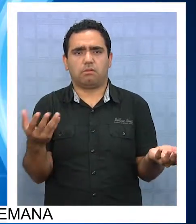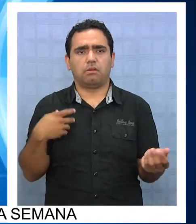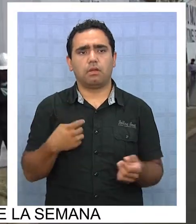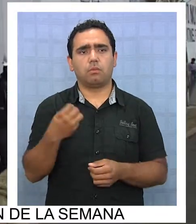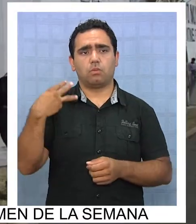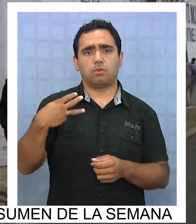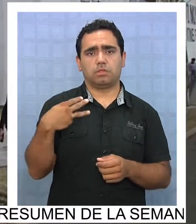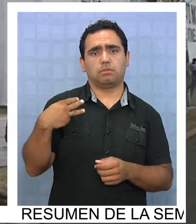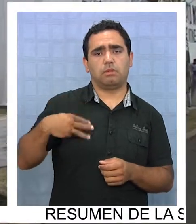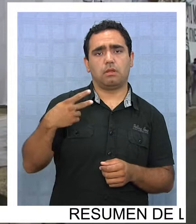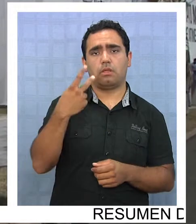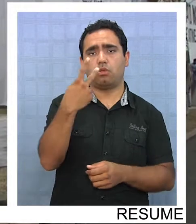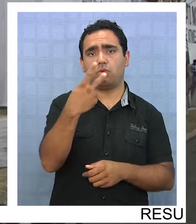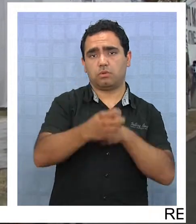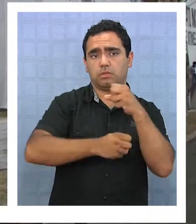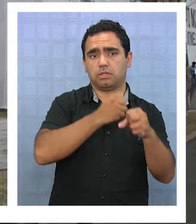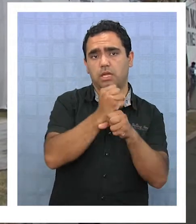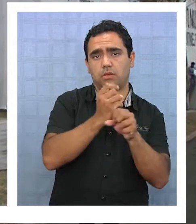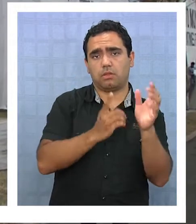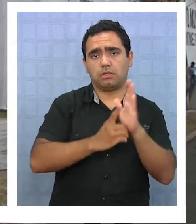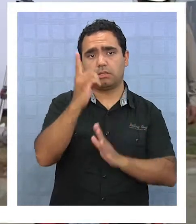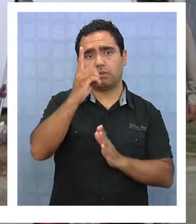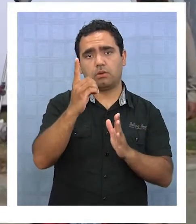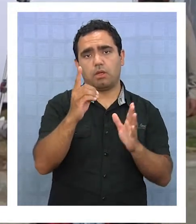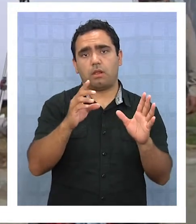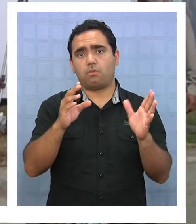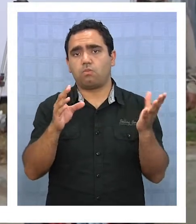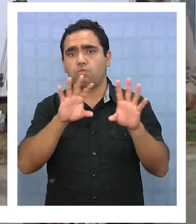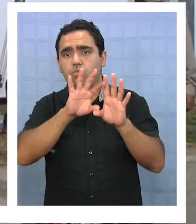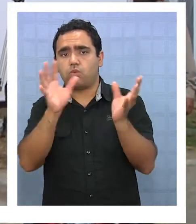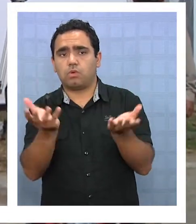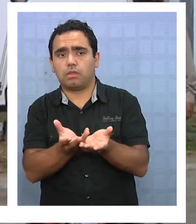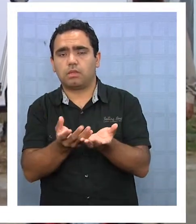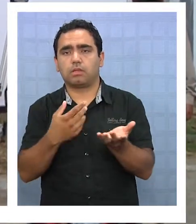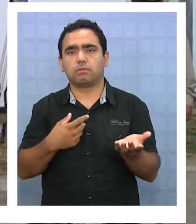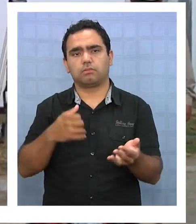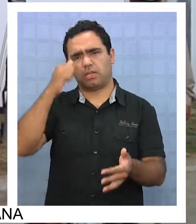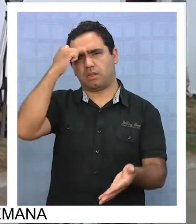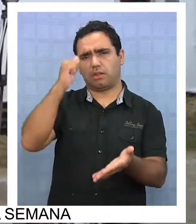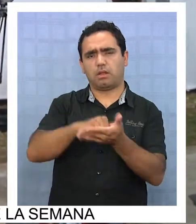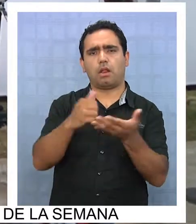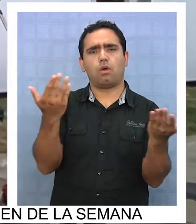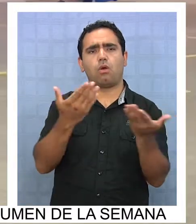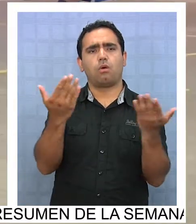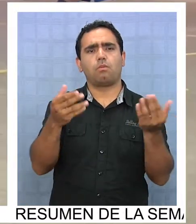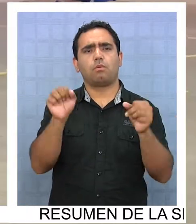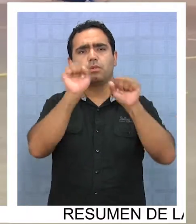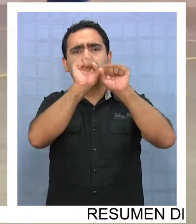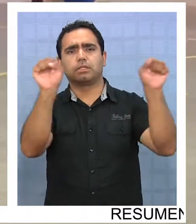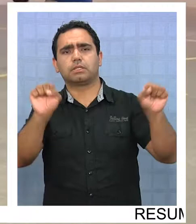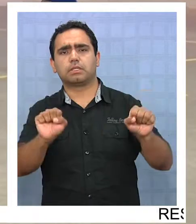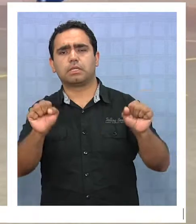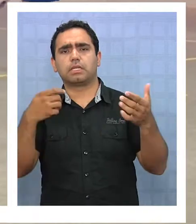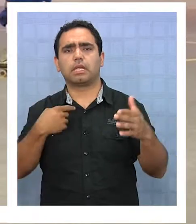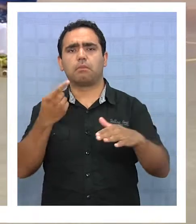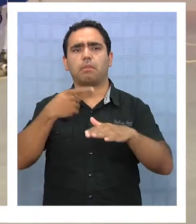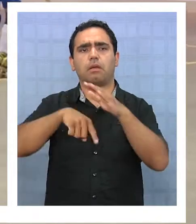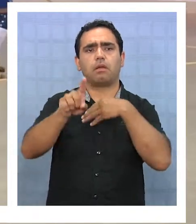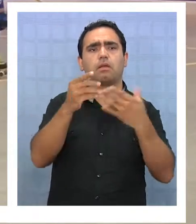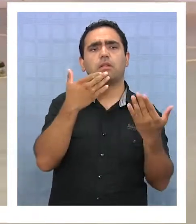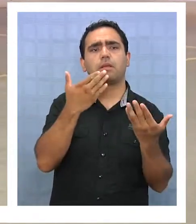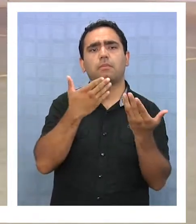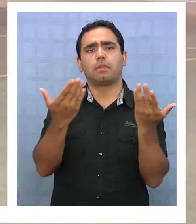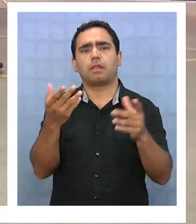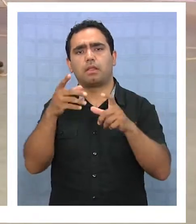tuvo dos años para desarrollar un gran mundial. Y hasta se quejaron del sistema de goles, de clasificación y la entrega de